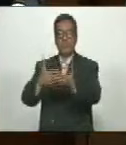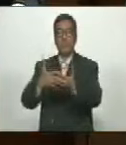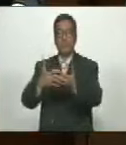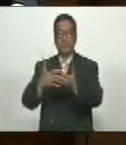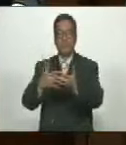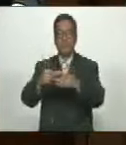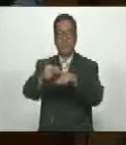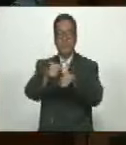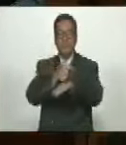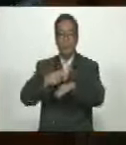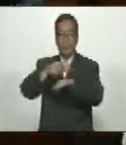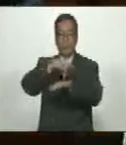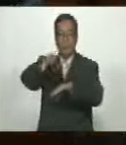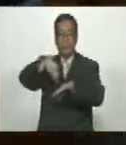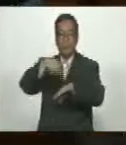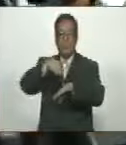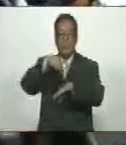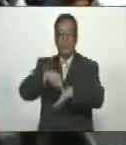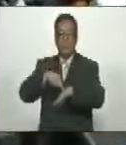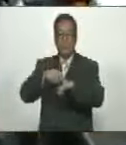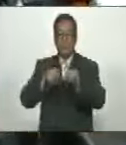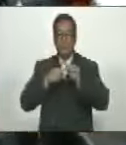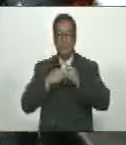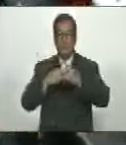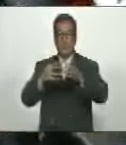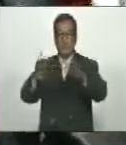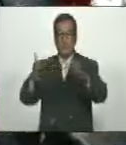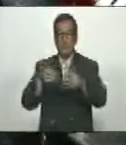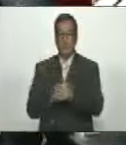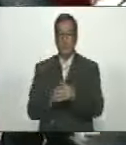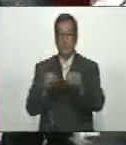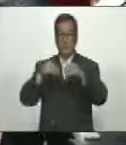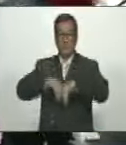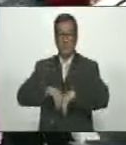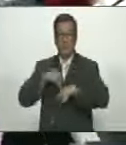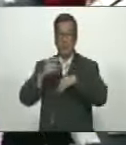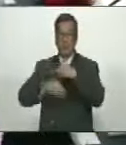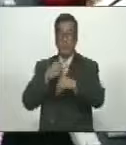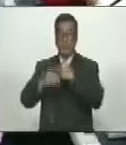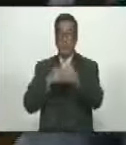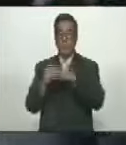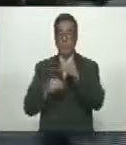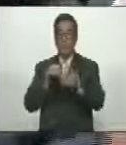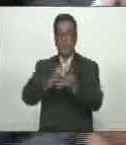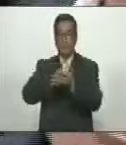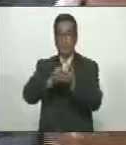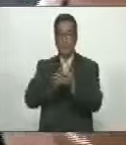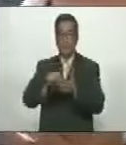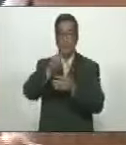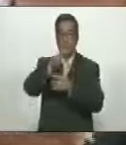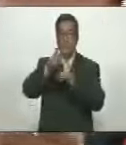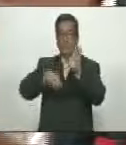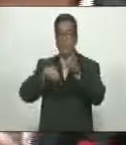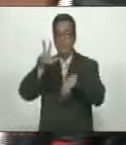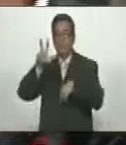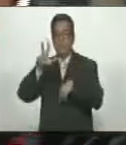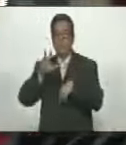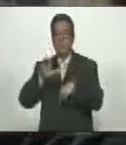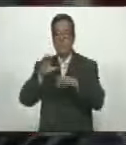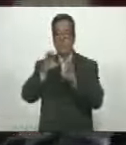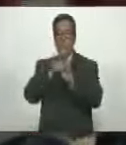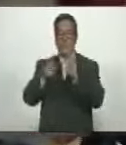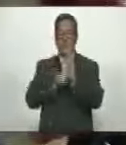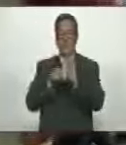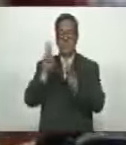ejecutivo nacional a los fines de su promulgación de acuerdo al establecido en el artículo 213 de la